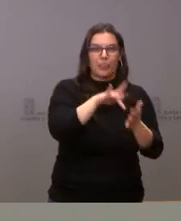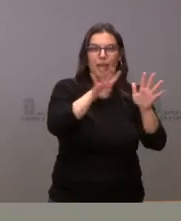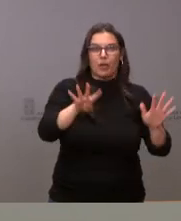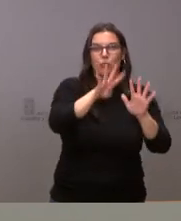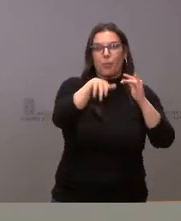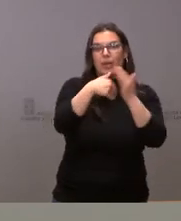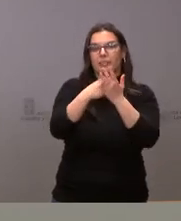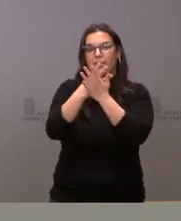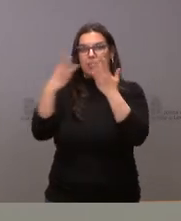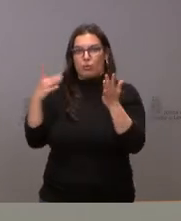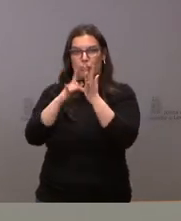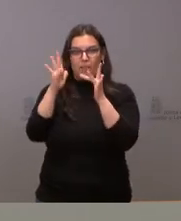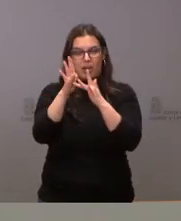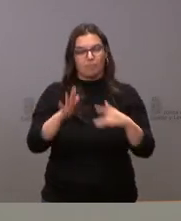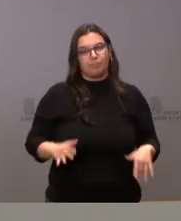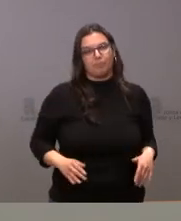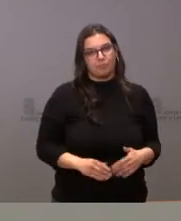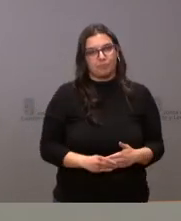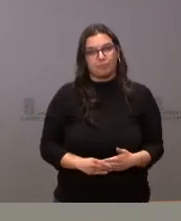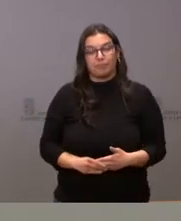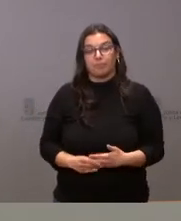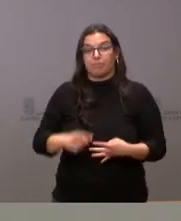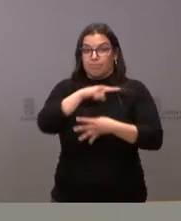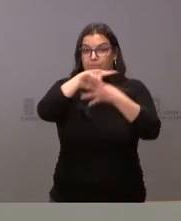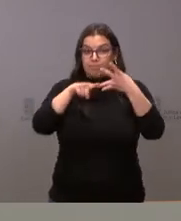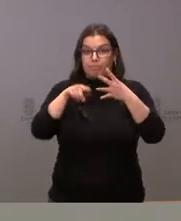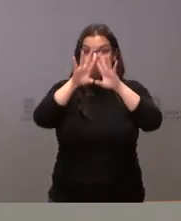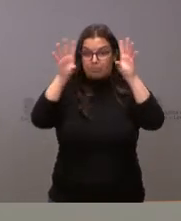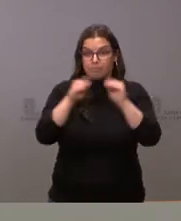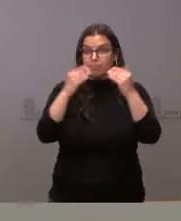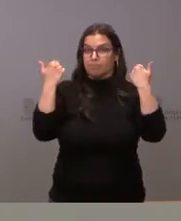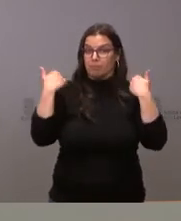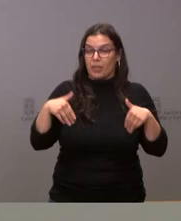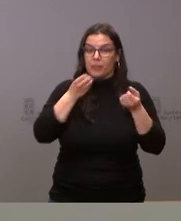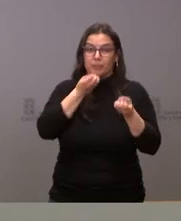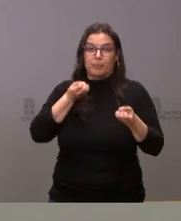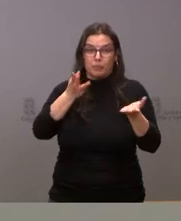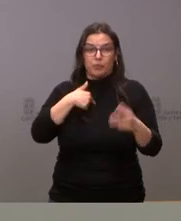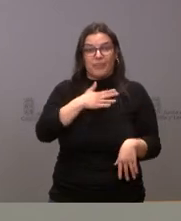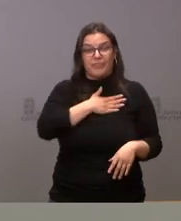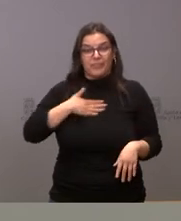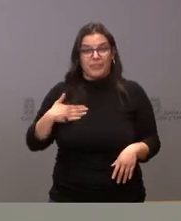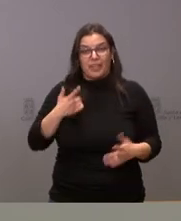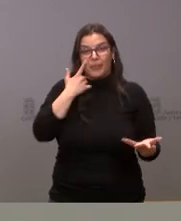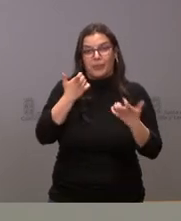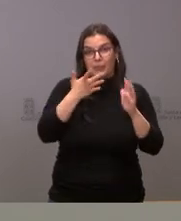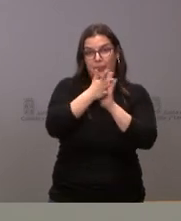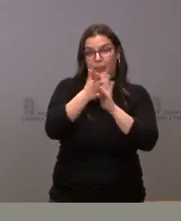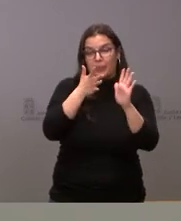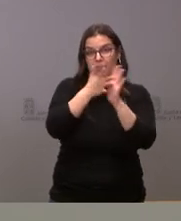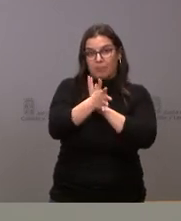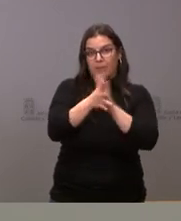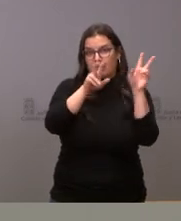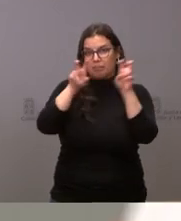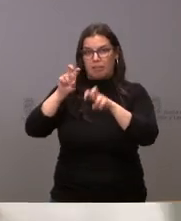18 de abril. Y esta es la información inicial que quería significarles sobre todos los